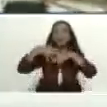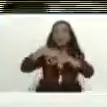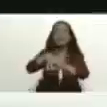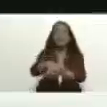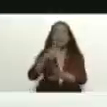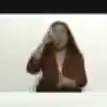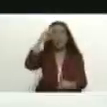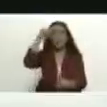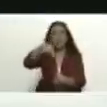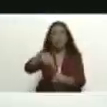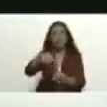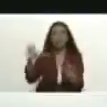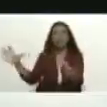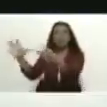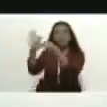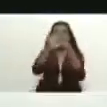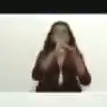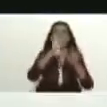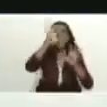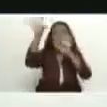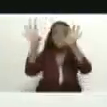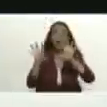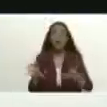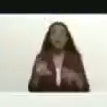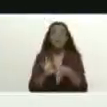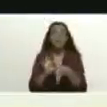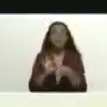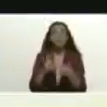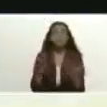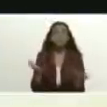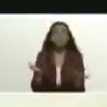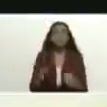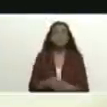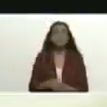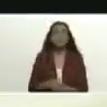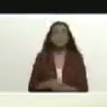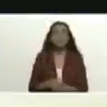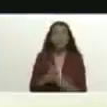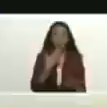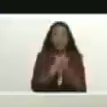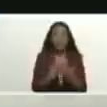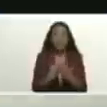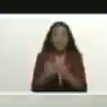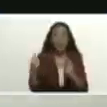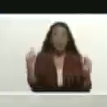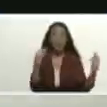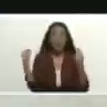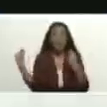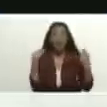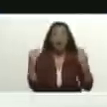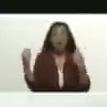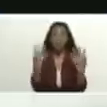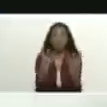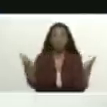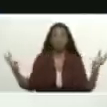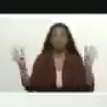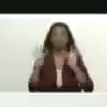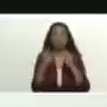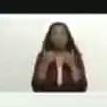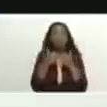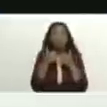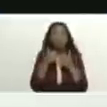de la unificación fuimos testigos de un debate bueno bueno